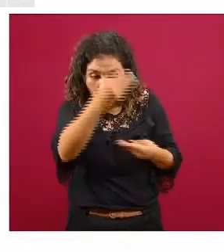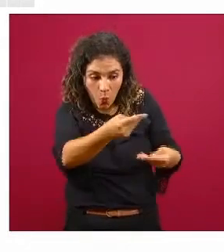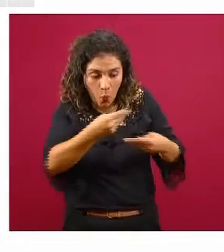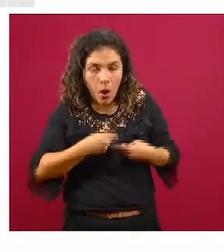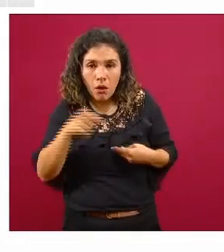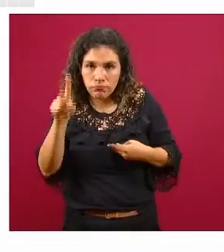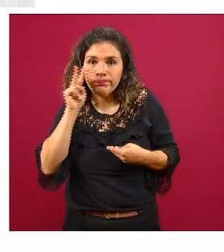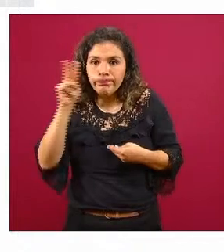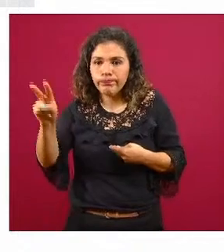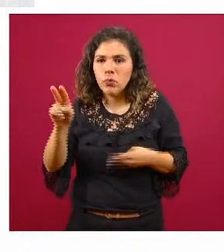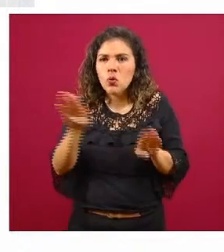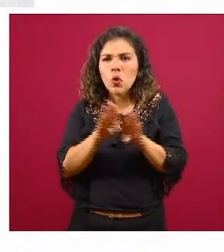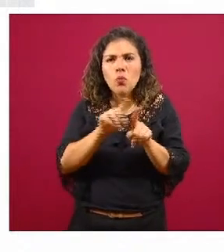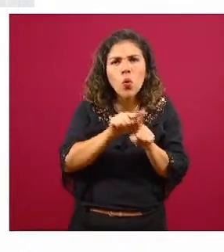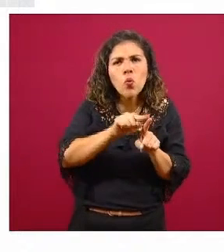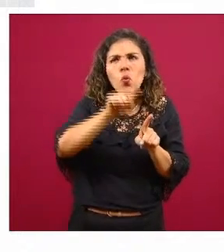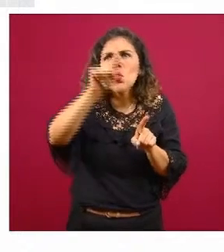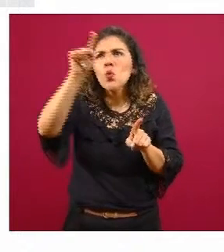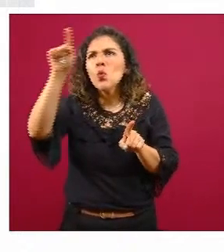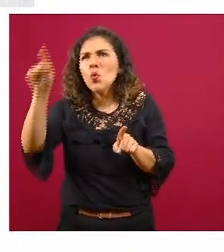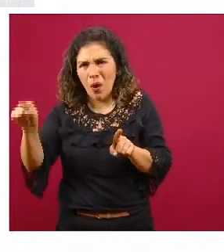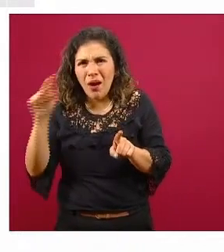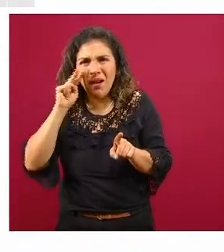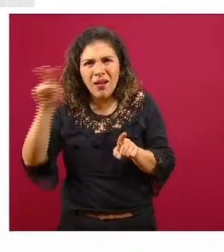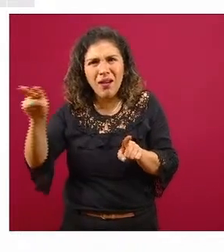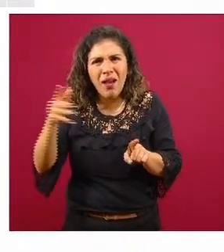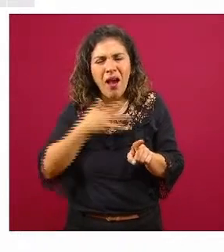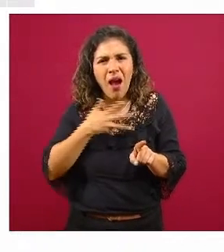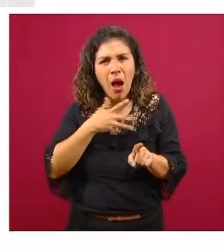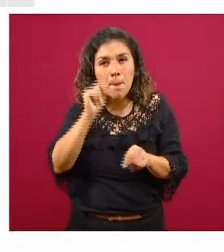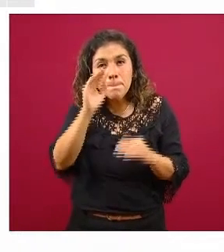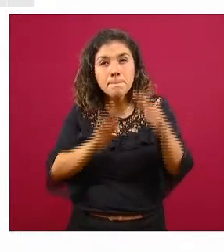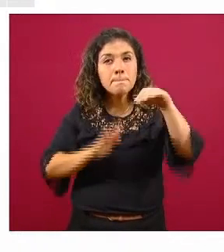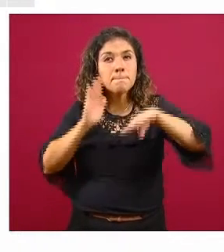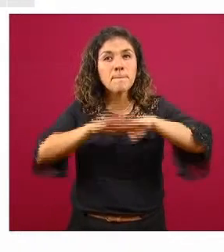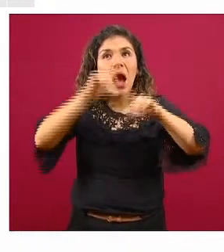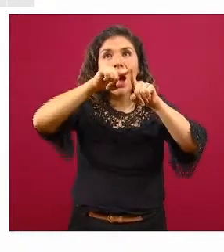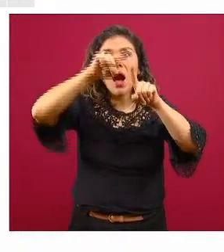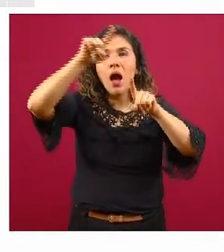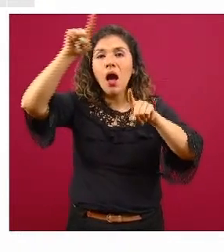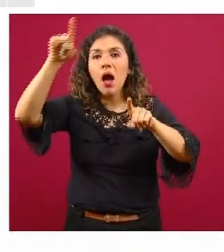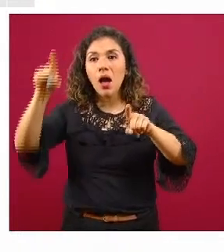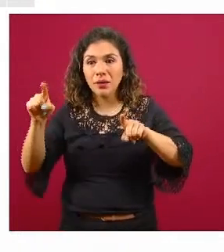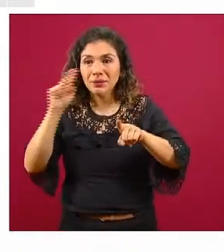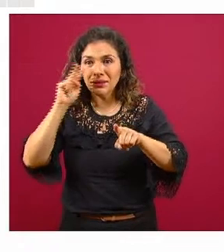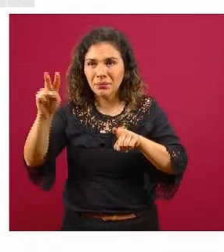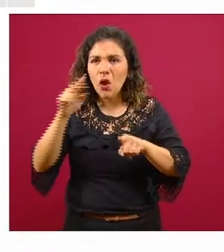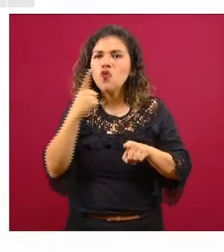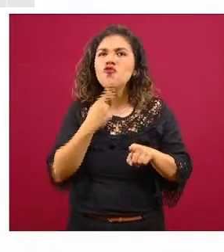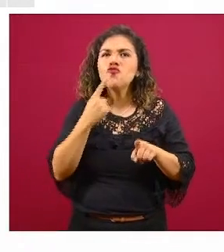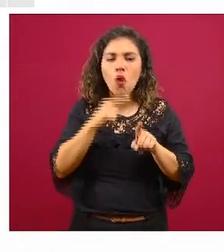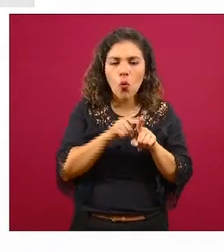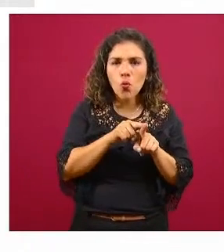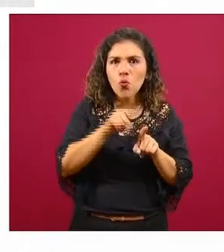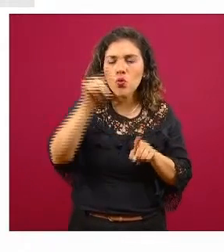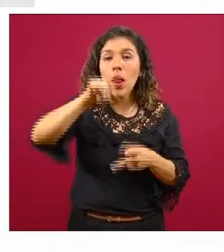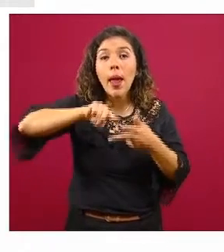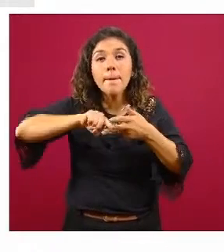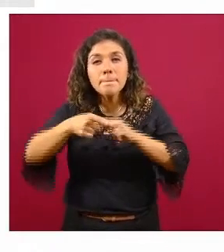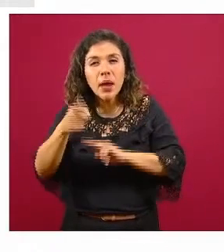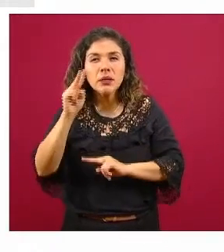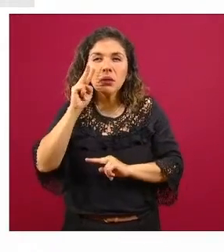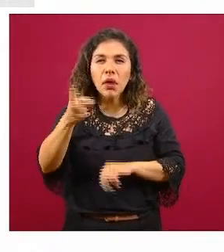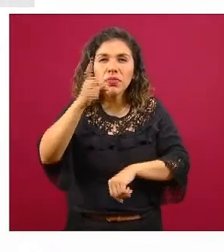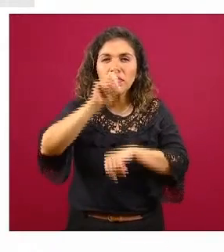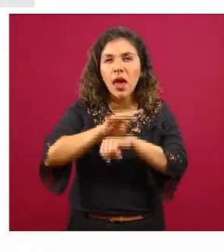ustedes pueden ver esa curva muy muy claramente como hubo un incremento marcado de la mortalidad donde se ven esos puntos rojos que inició como ustedes